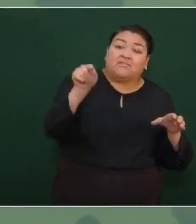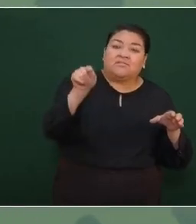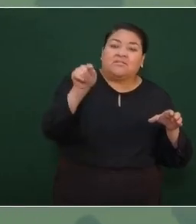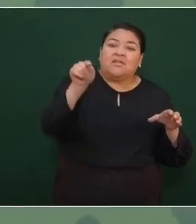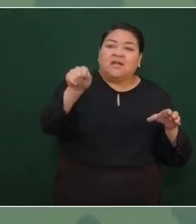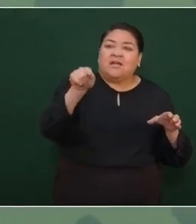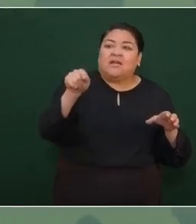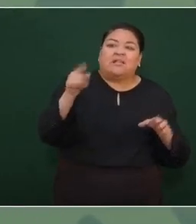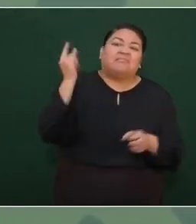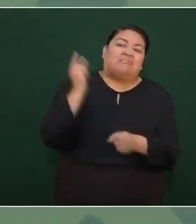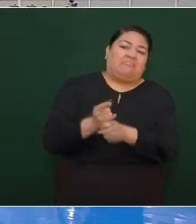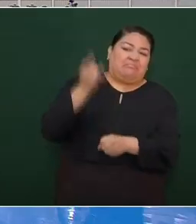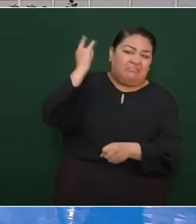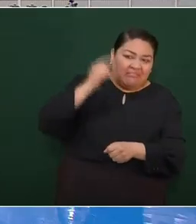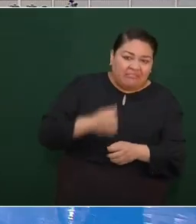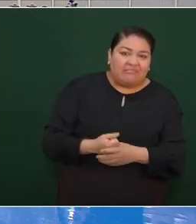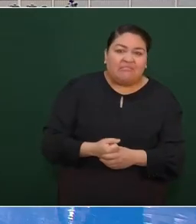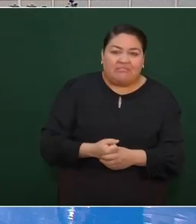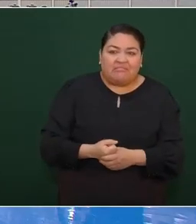malagradecido